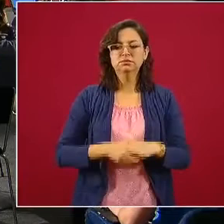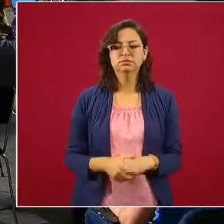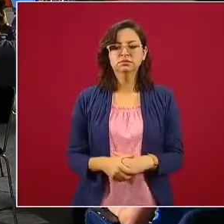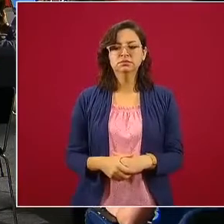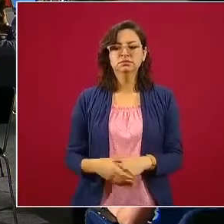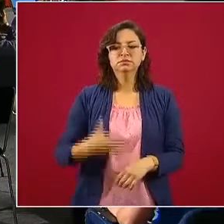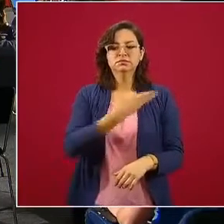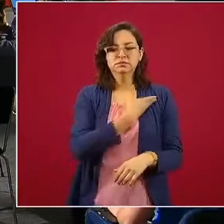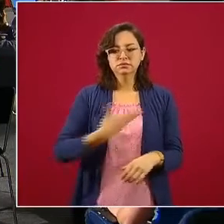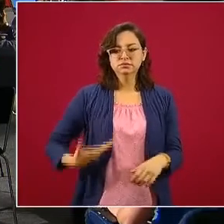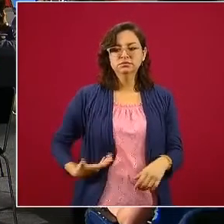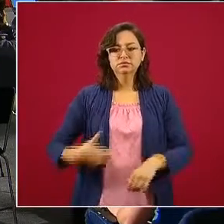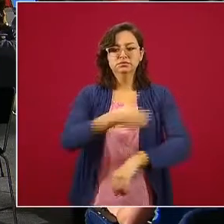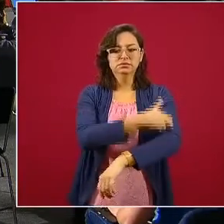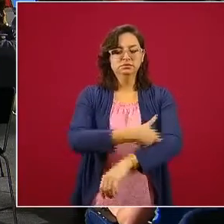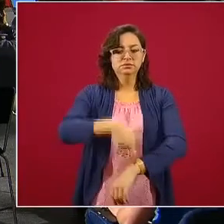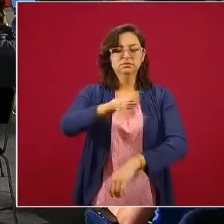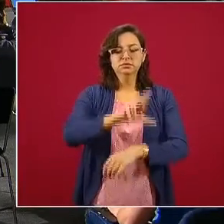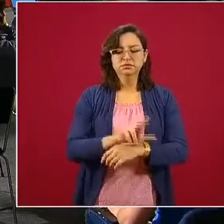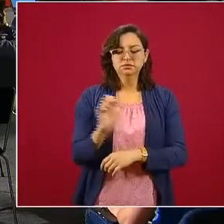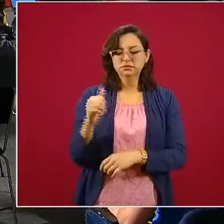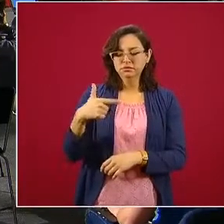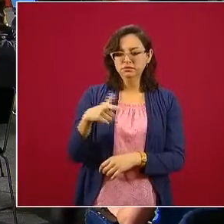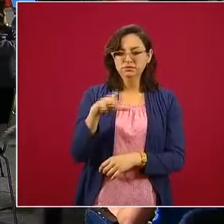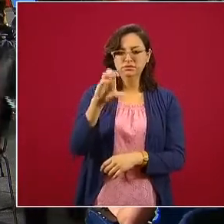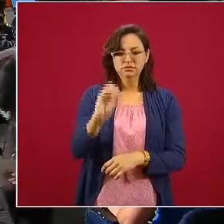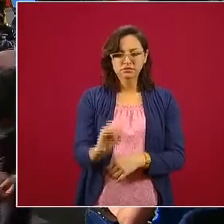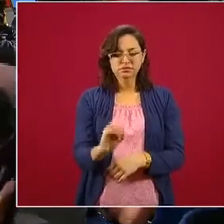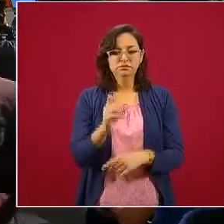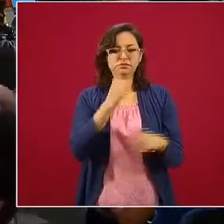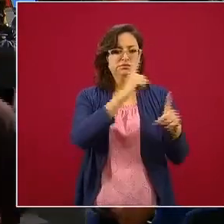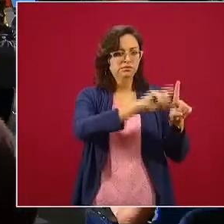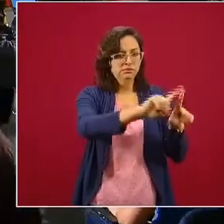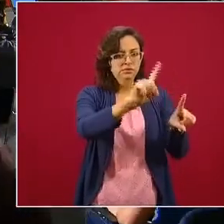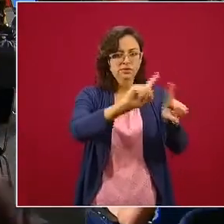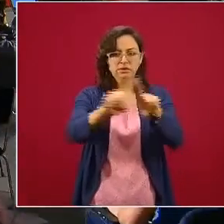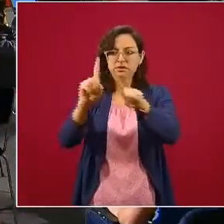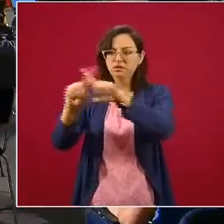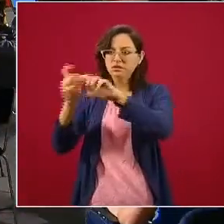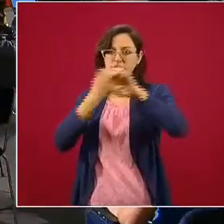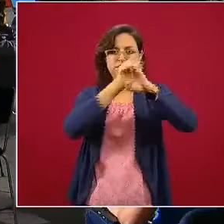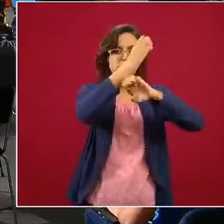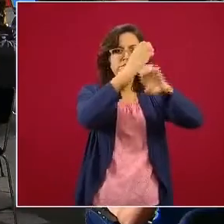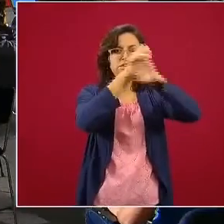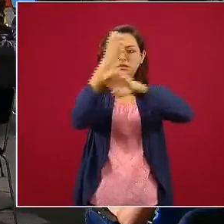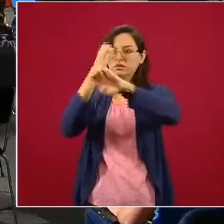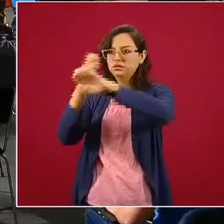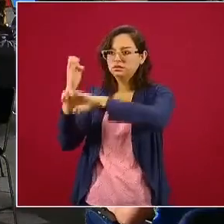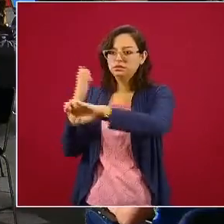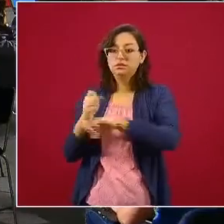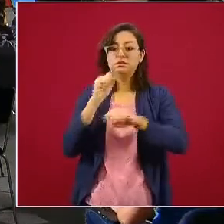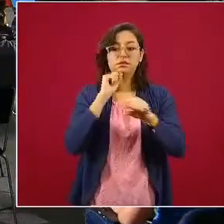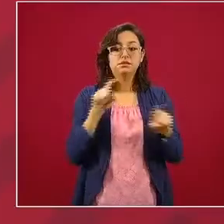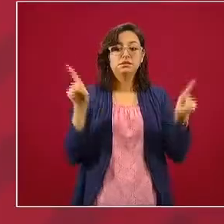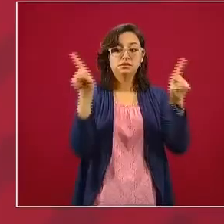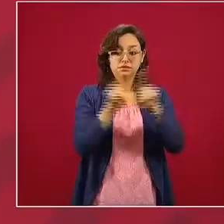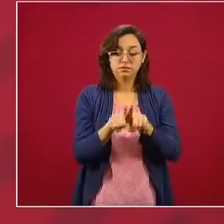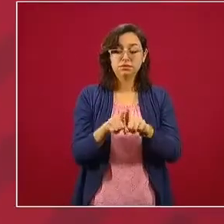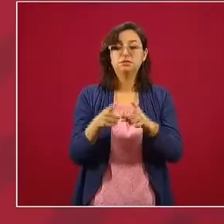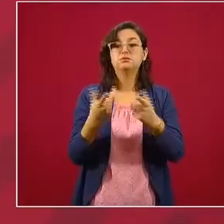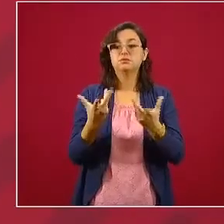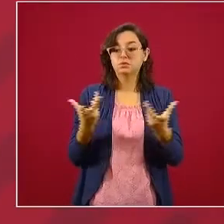presidente Andrés Manuel López Obrador entre las distintas entidades del gobierno federal, así como con los gobiernos